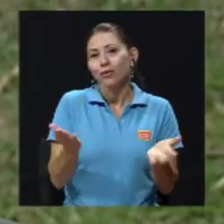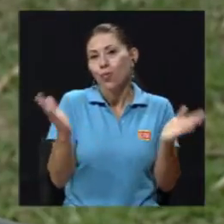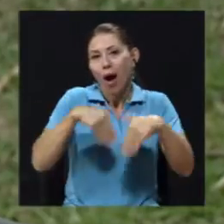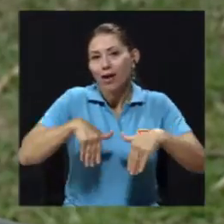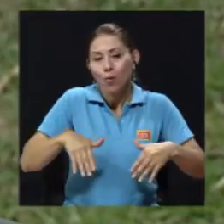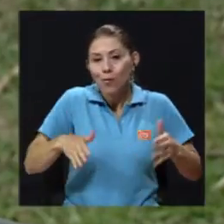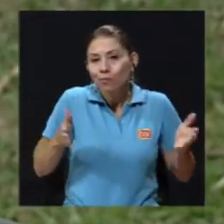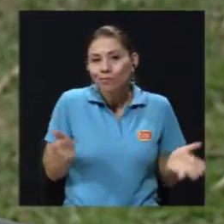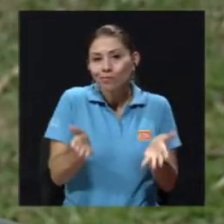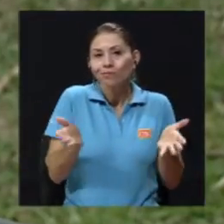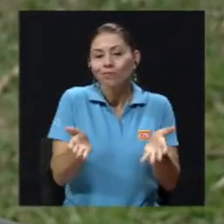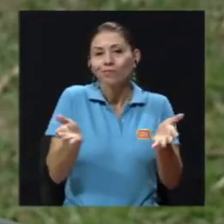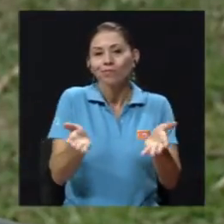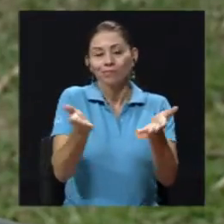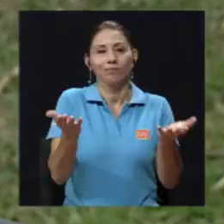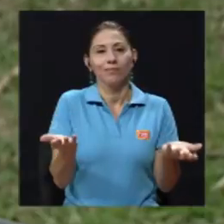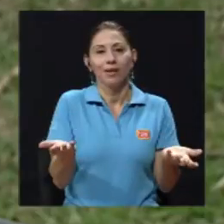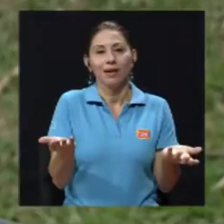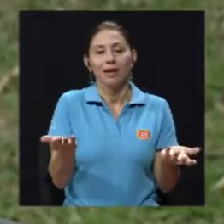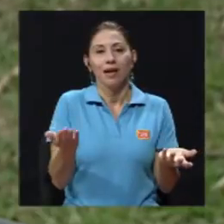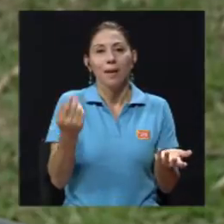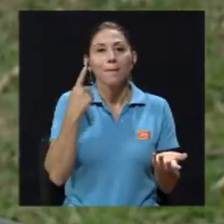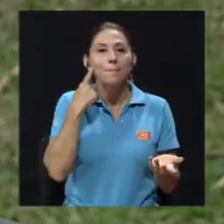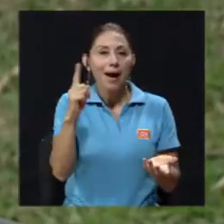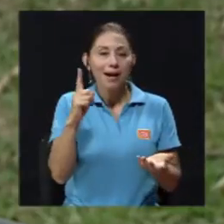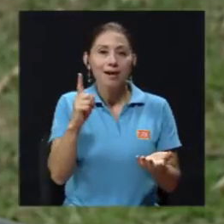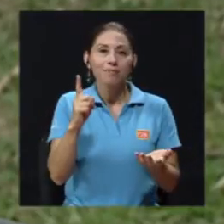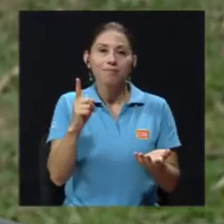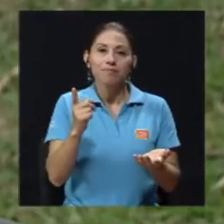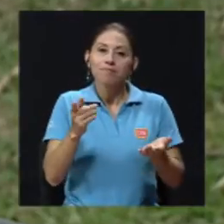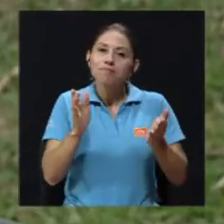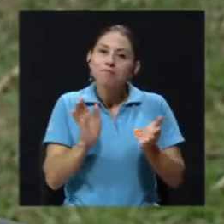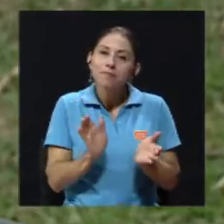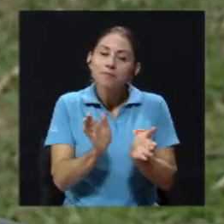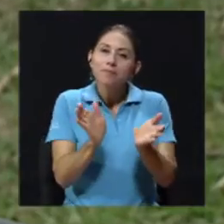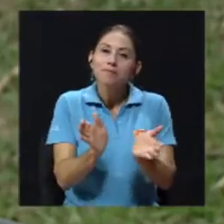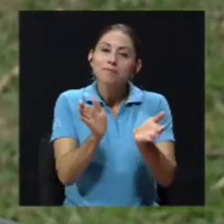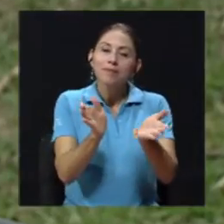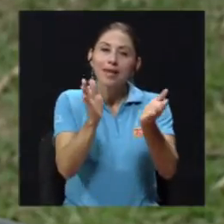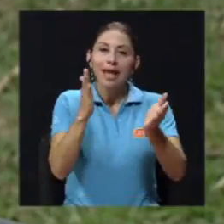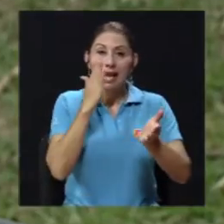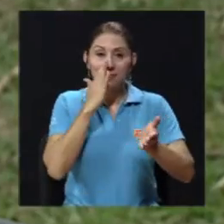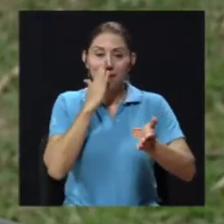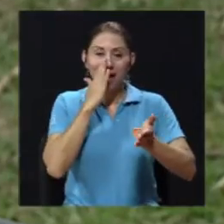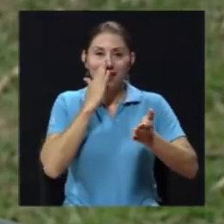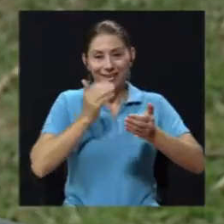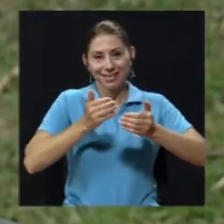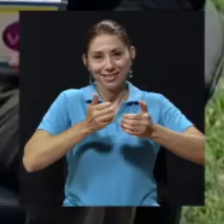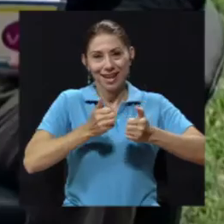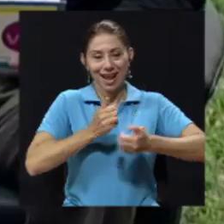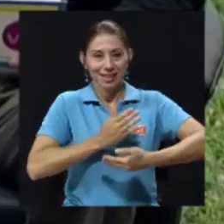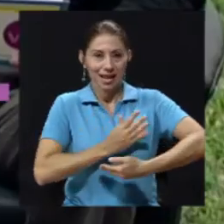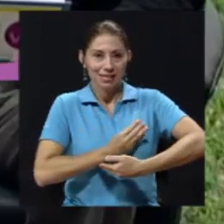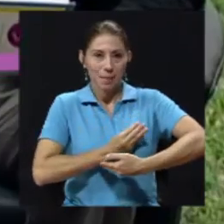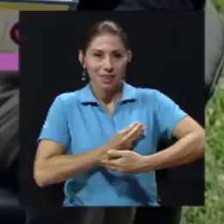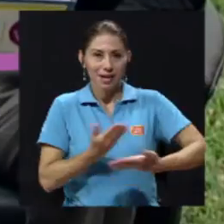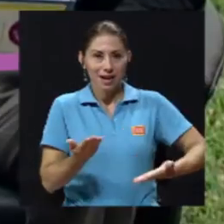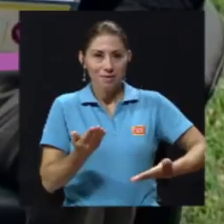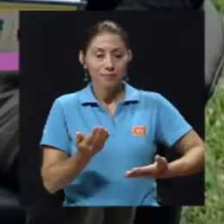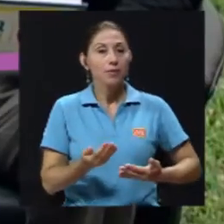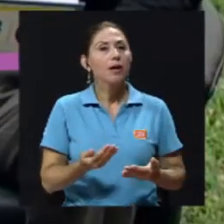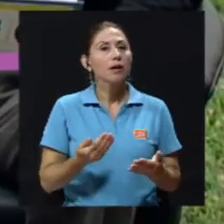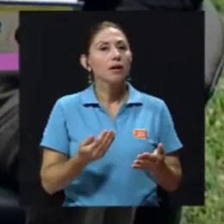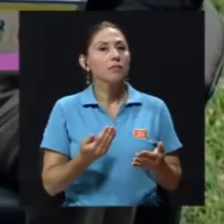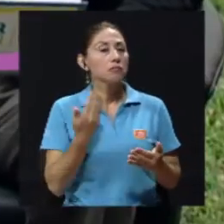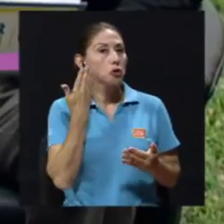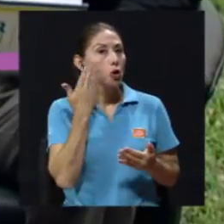debería ser para fomentar que las madres den lactancia materna. A pesar, no